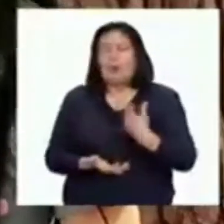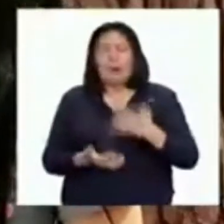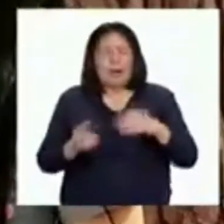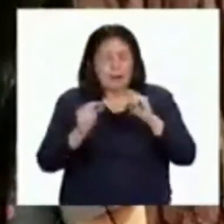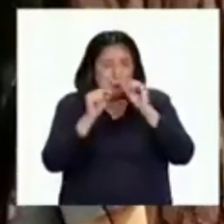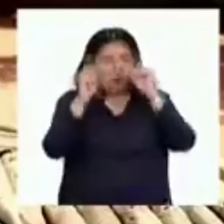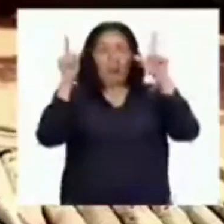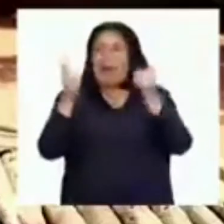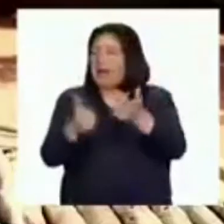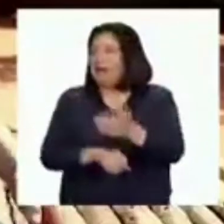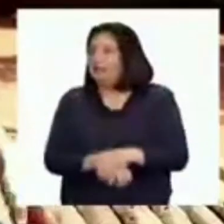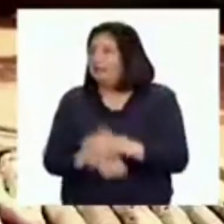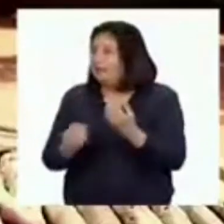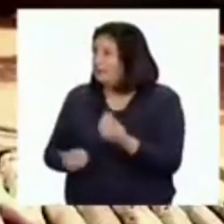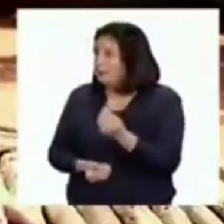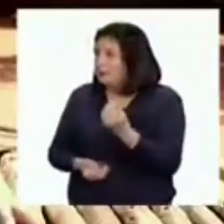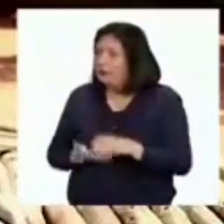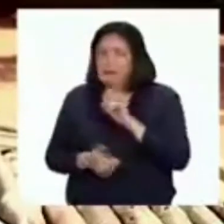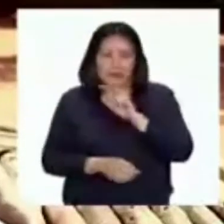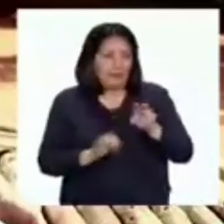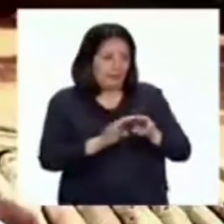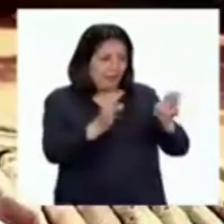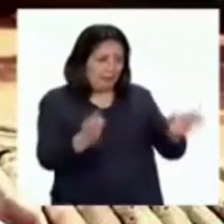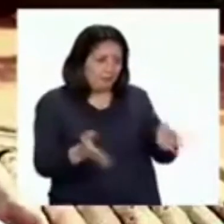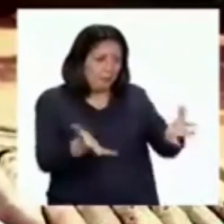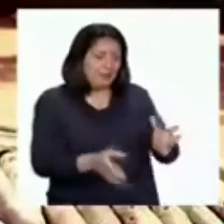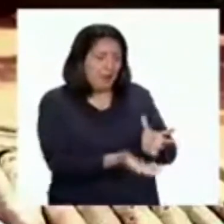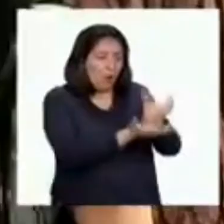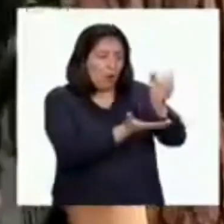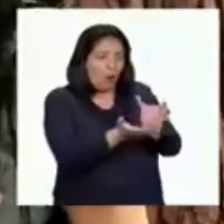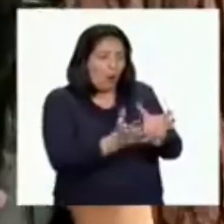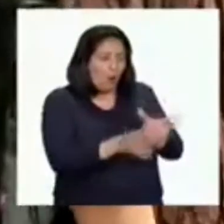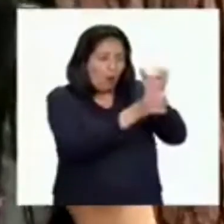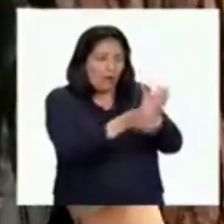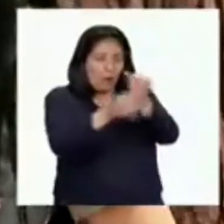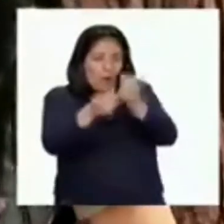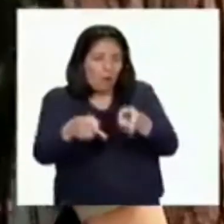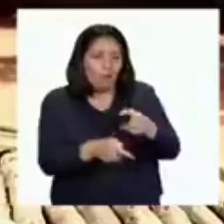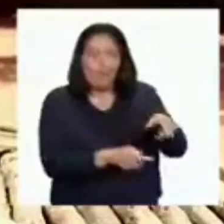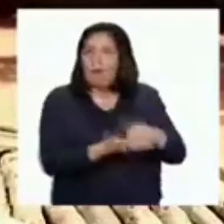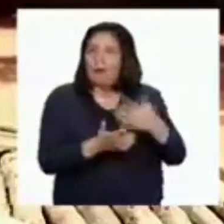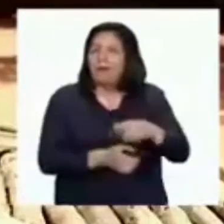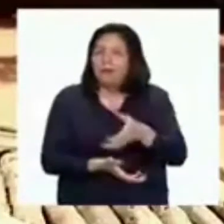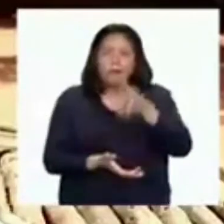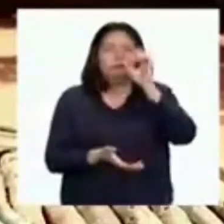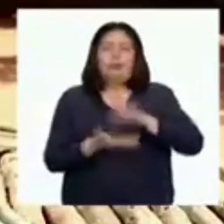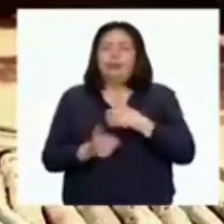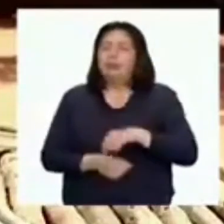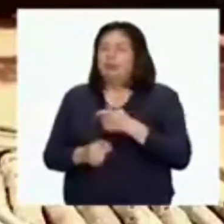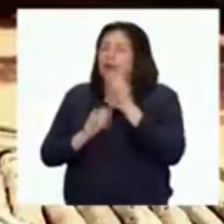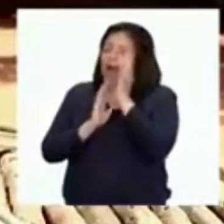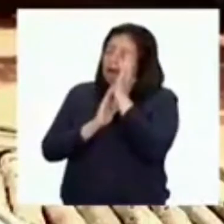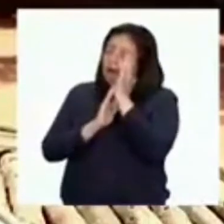una estupenda sorpresa porque vería la mesa llena de juanes y chicha. Apenas cantó el gallo, Mercedes se